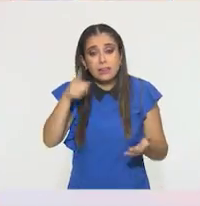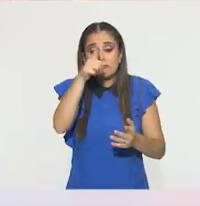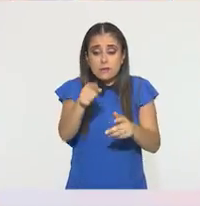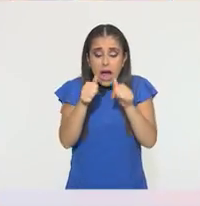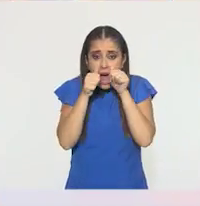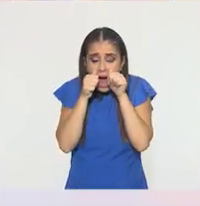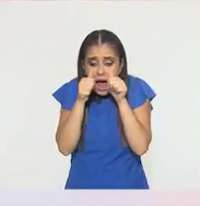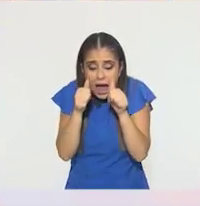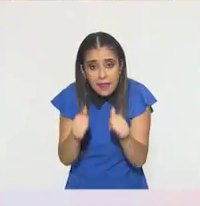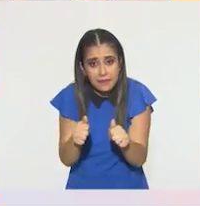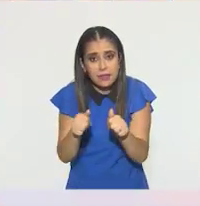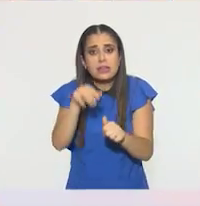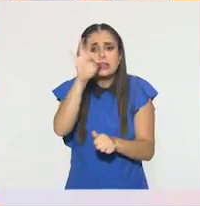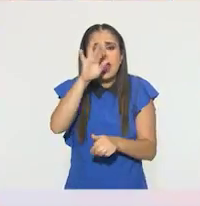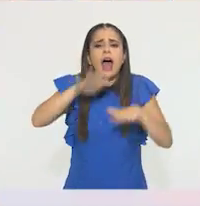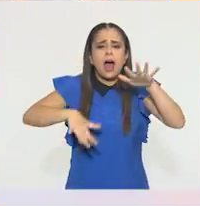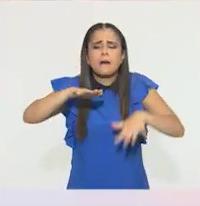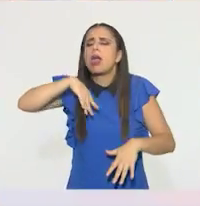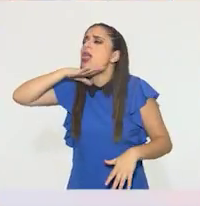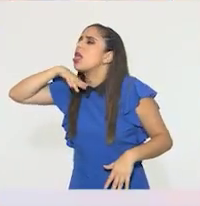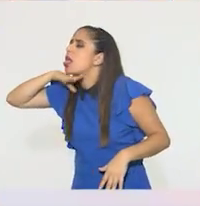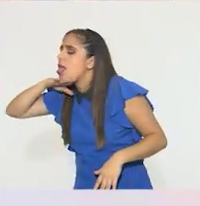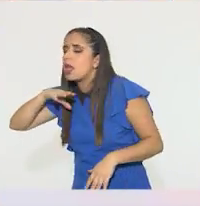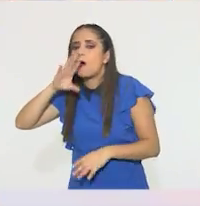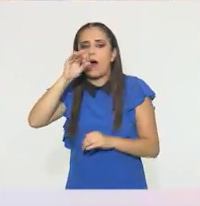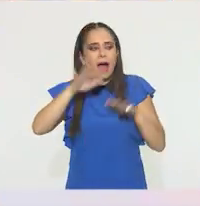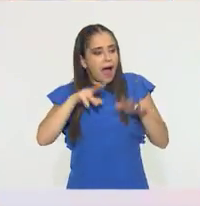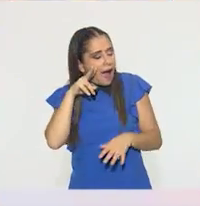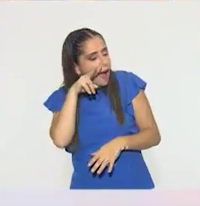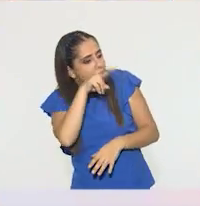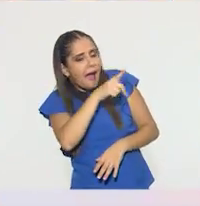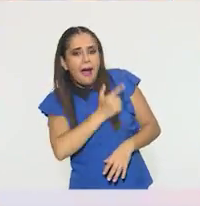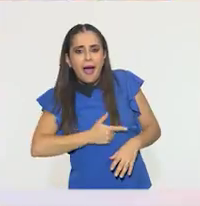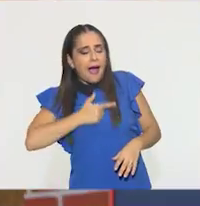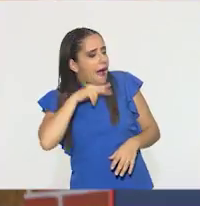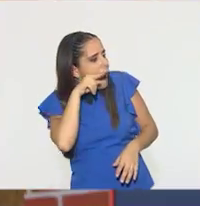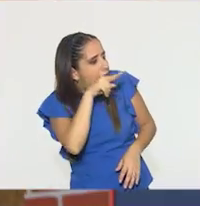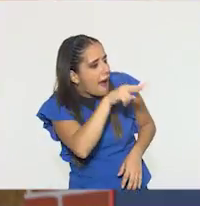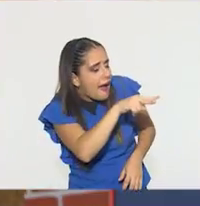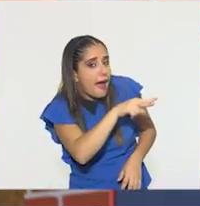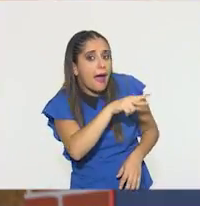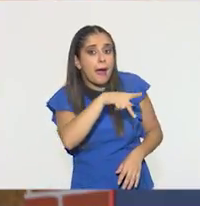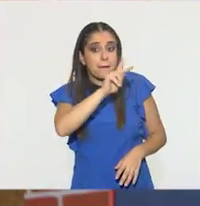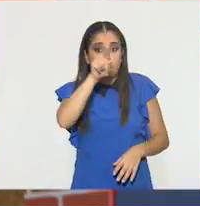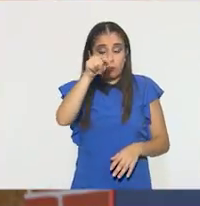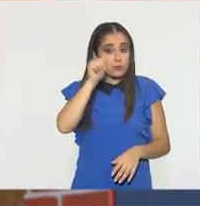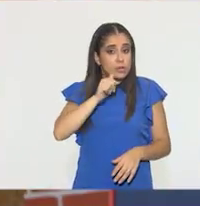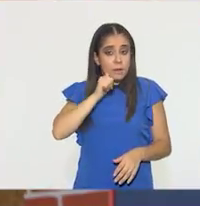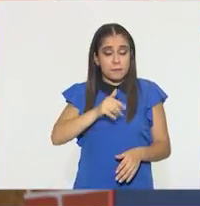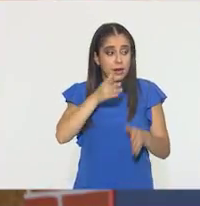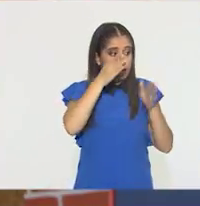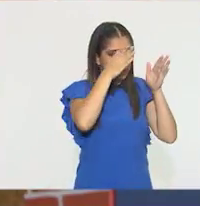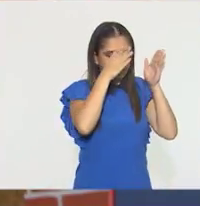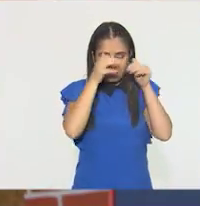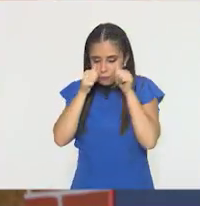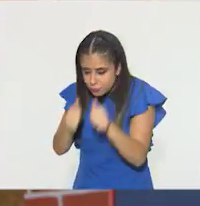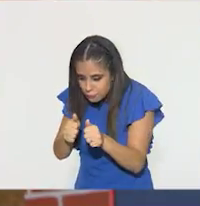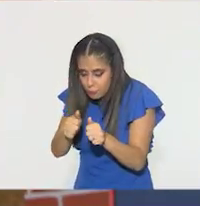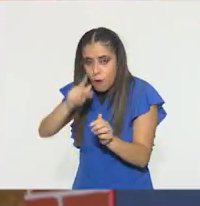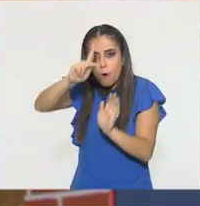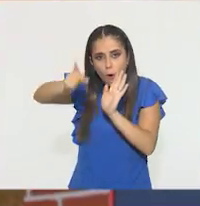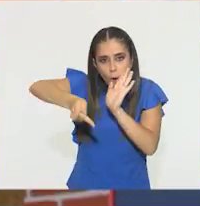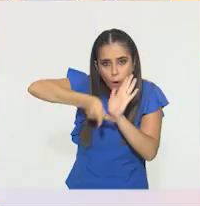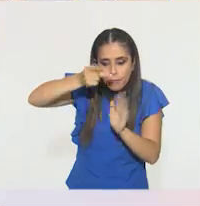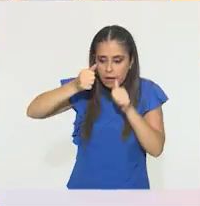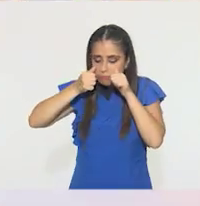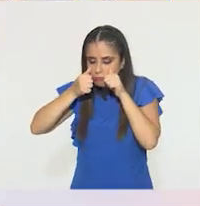retomar. A lo mejor te distraes. A lo mejor algo te llama la atención por fuera. Pero, estás enfocado, puedes volver a mirar, puedes volverte a enfocar